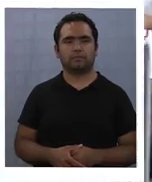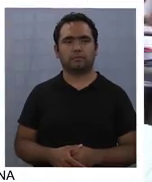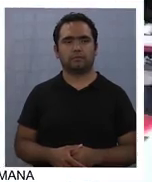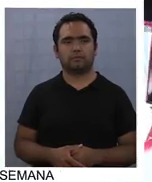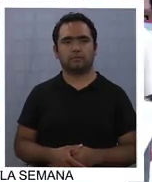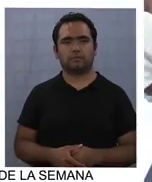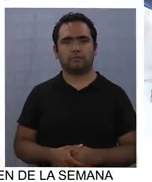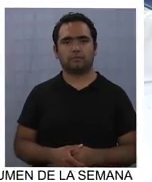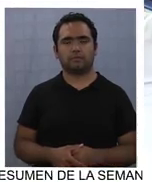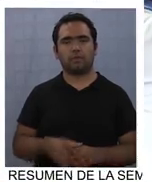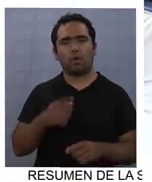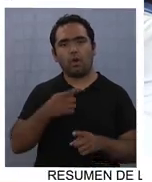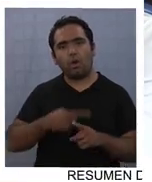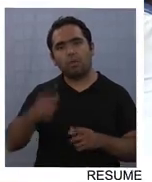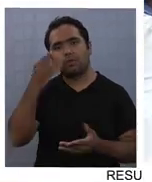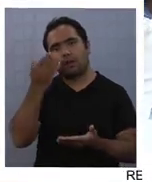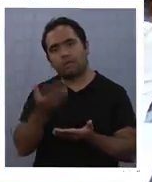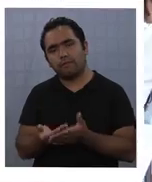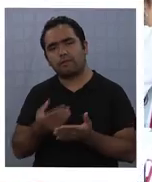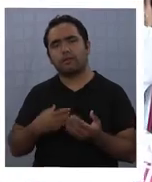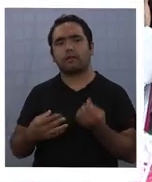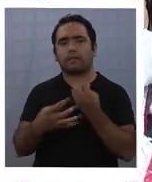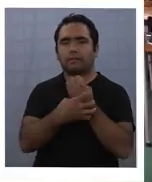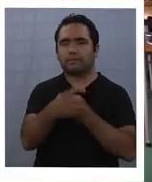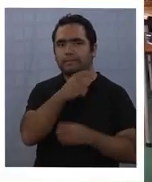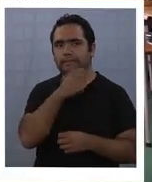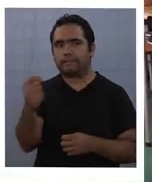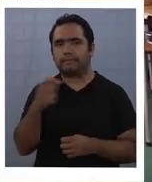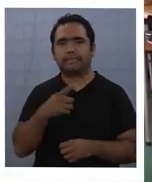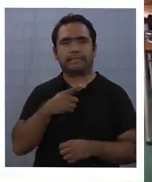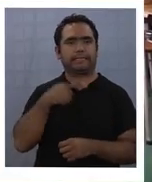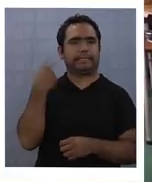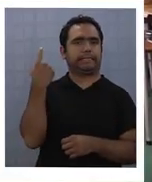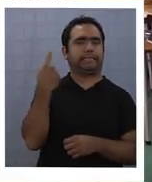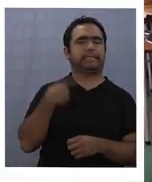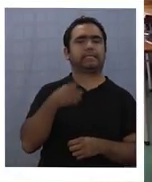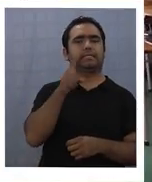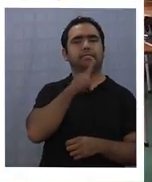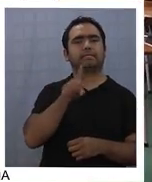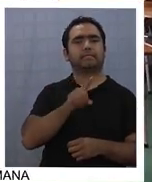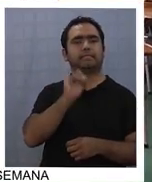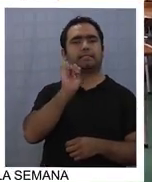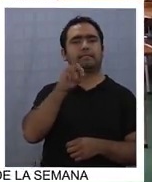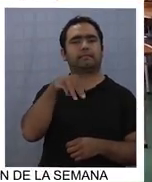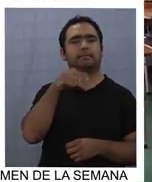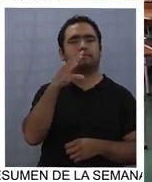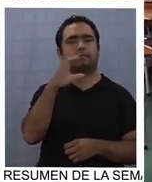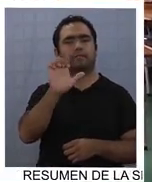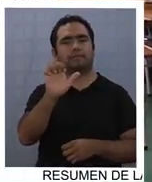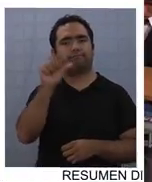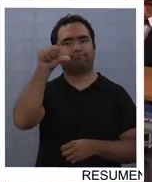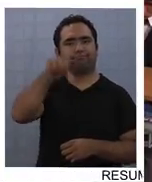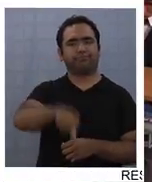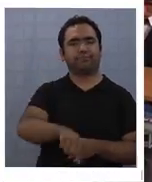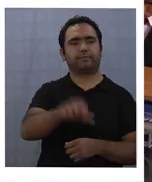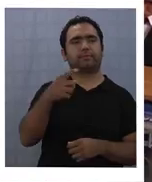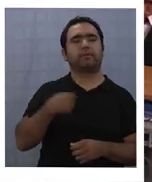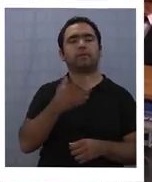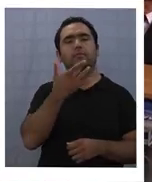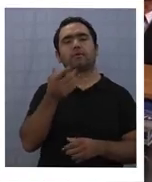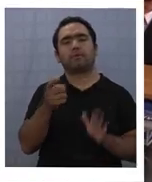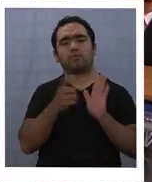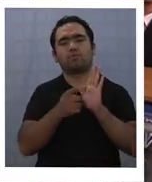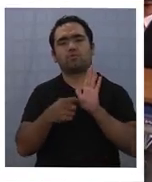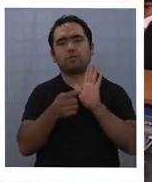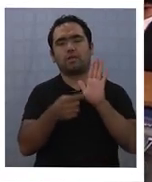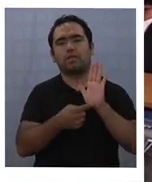Otra vez a la región de Tarapacá no le fue bien en la prueba CIMSE, según se conoció este martes al publicarse los resultados de la prueba